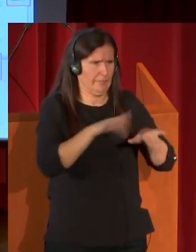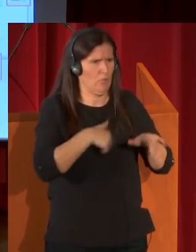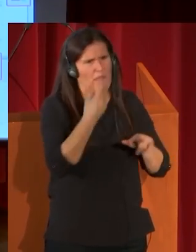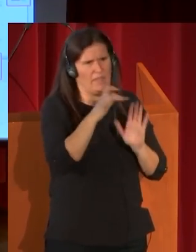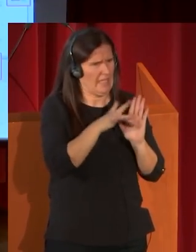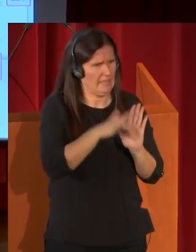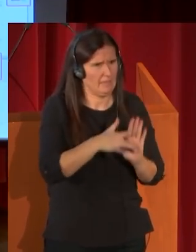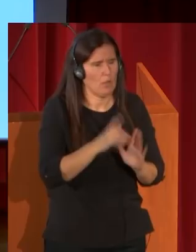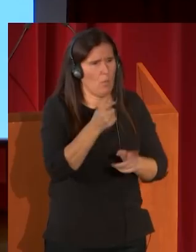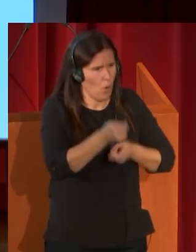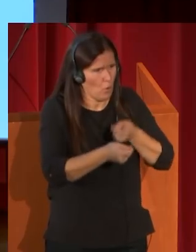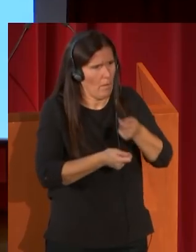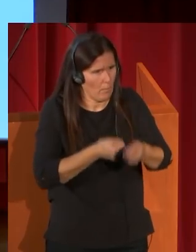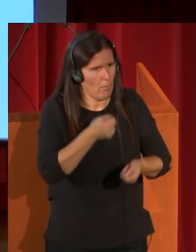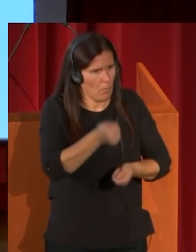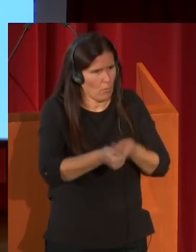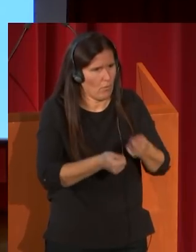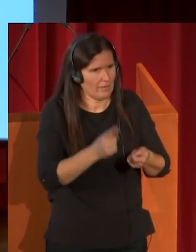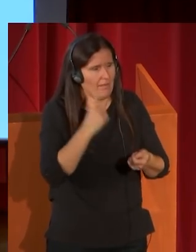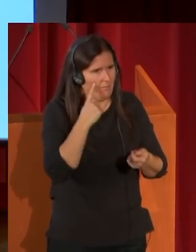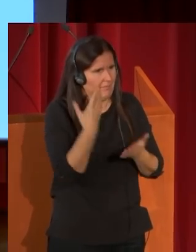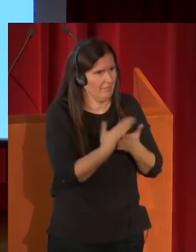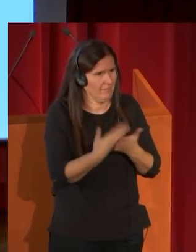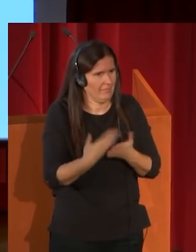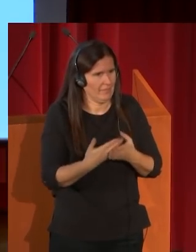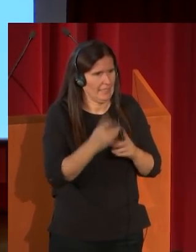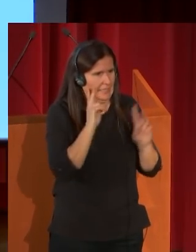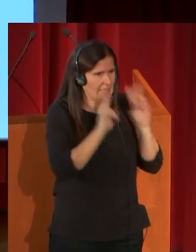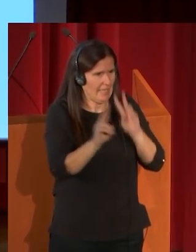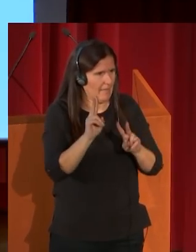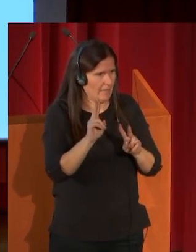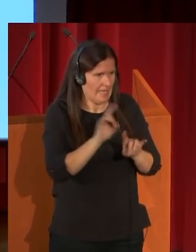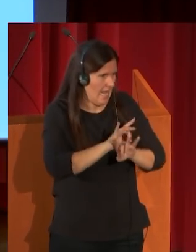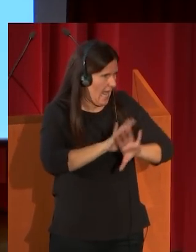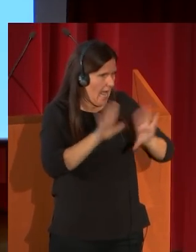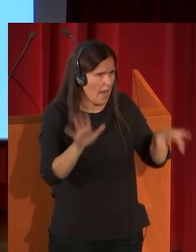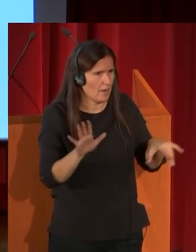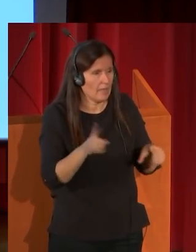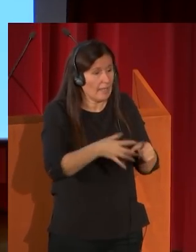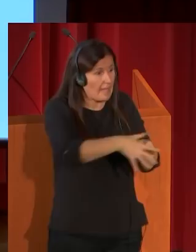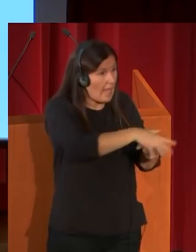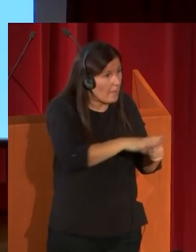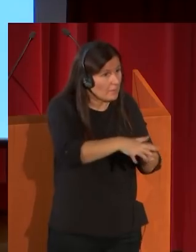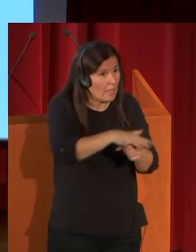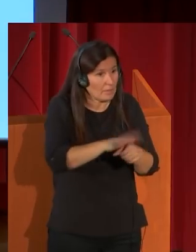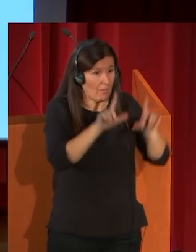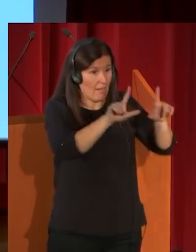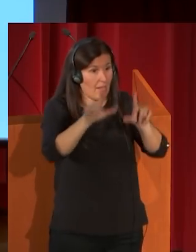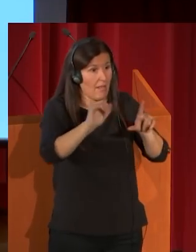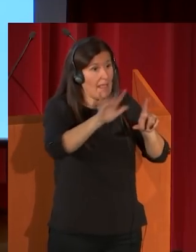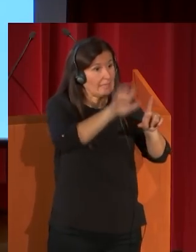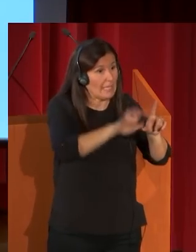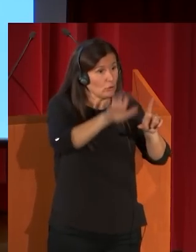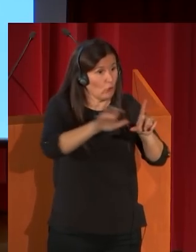pero poco a poco se va mostrando, creemos que con toda claridad, porque en cada ámbito hay un texto introductorio,